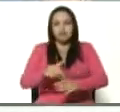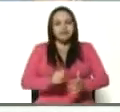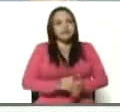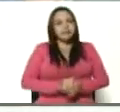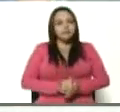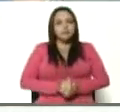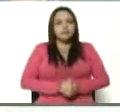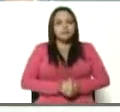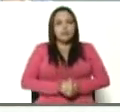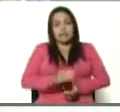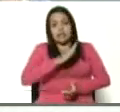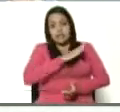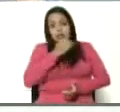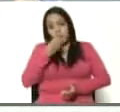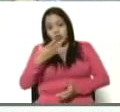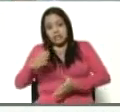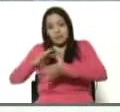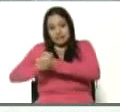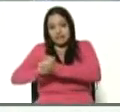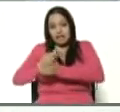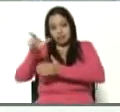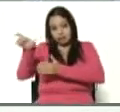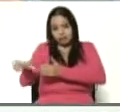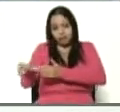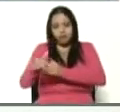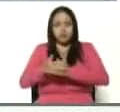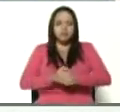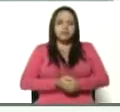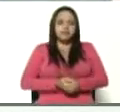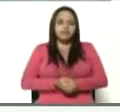Que tiene una bonita amistad con David Breisle.